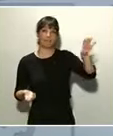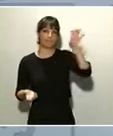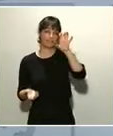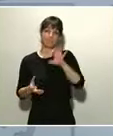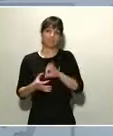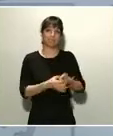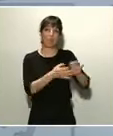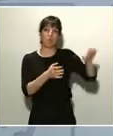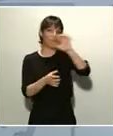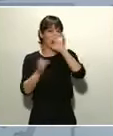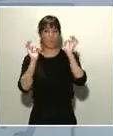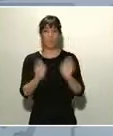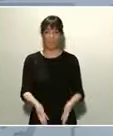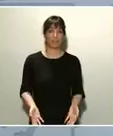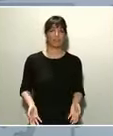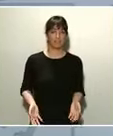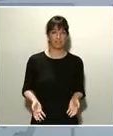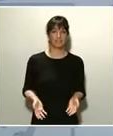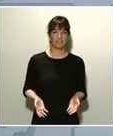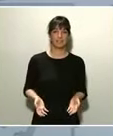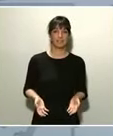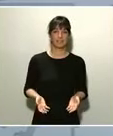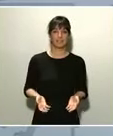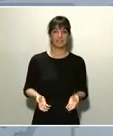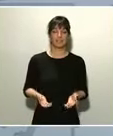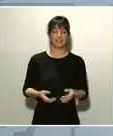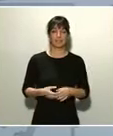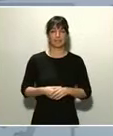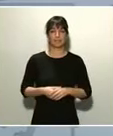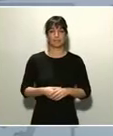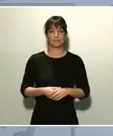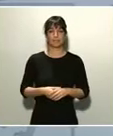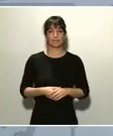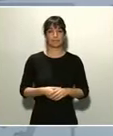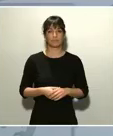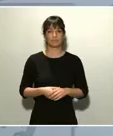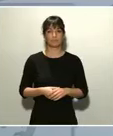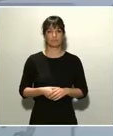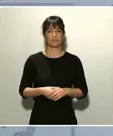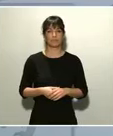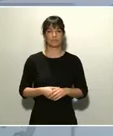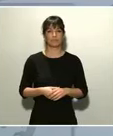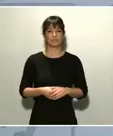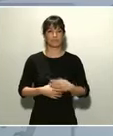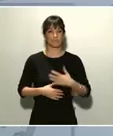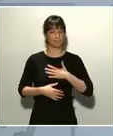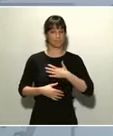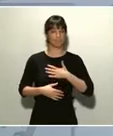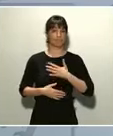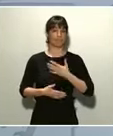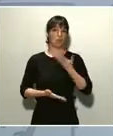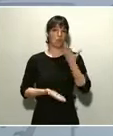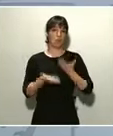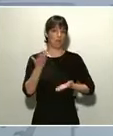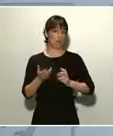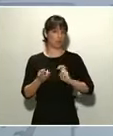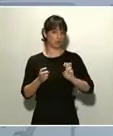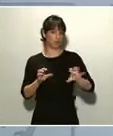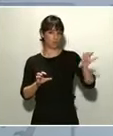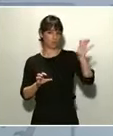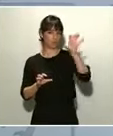a nivel comunitario. Nosotros, a diferencia de otras sociedades, la sociedad occidental no